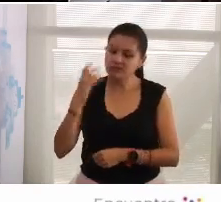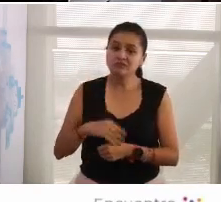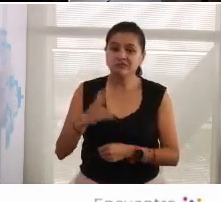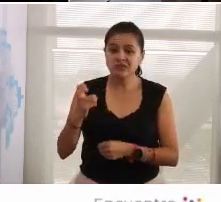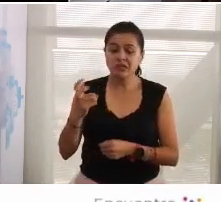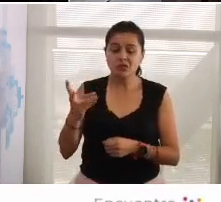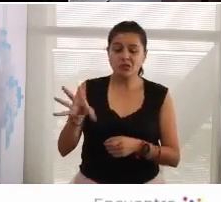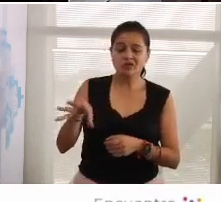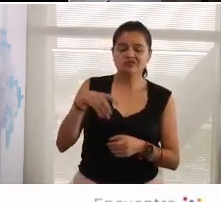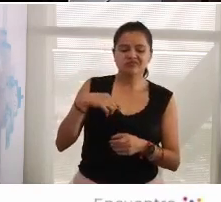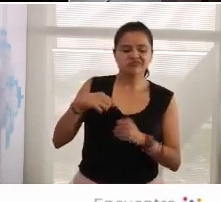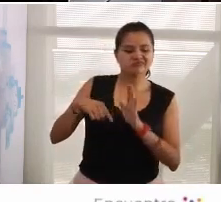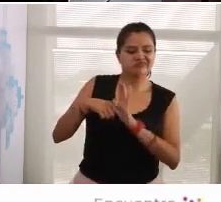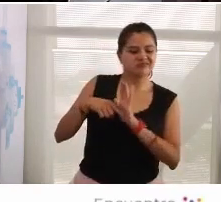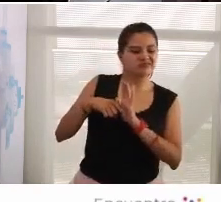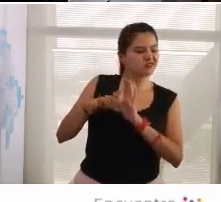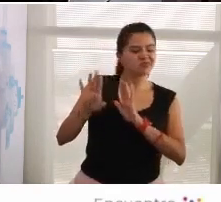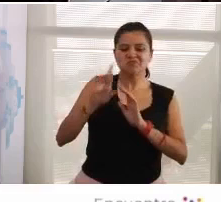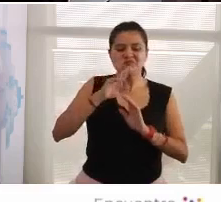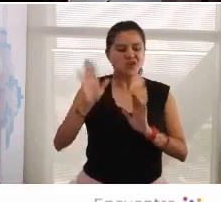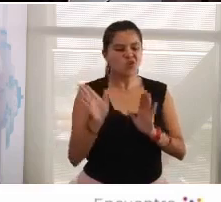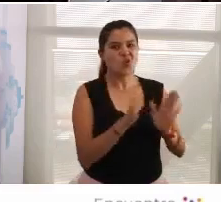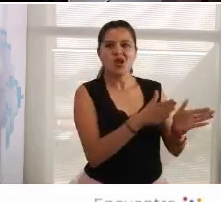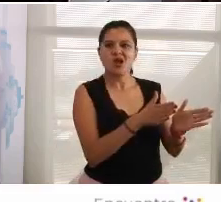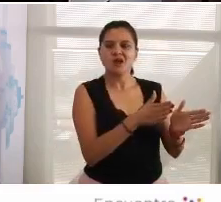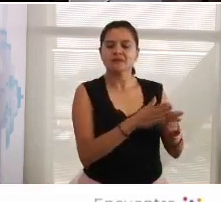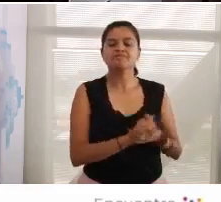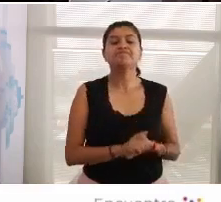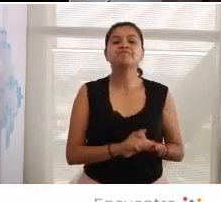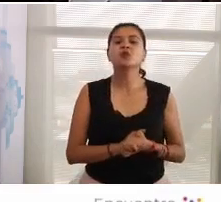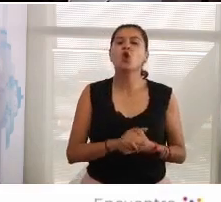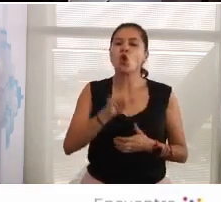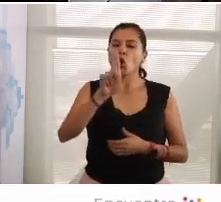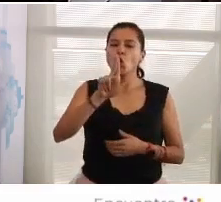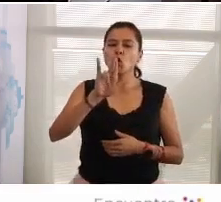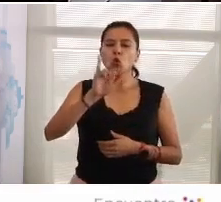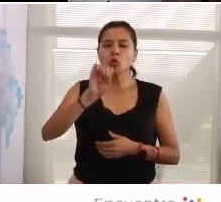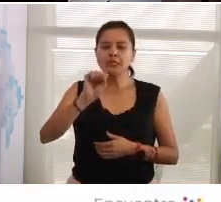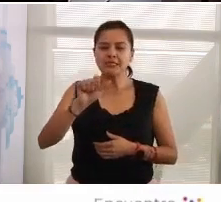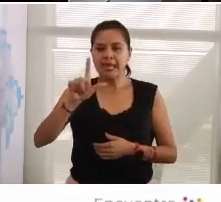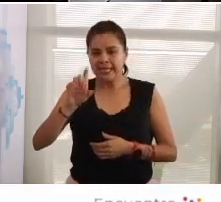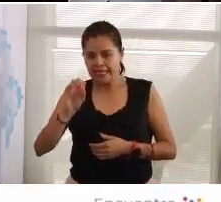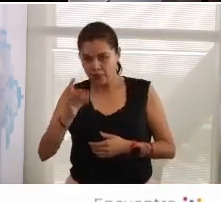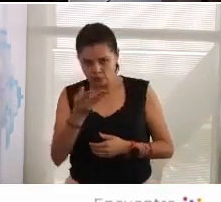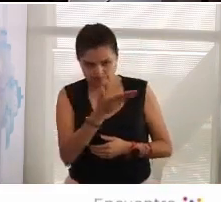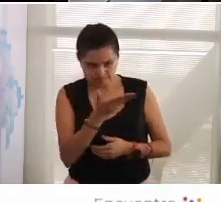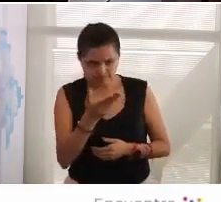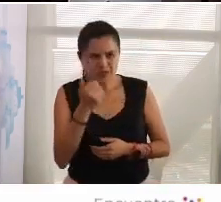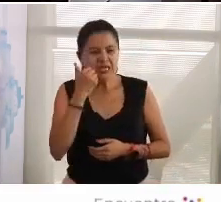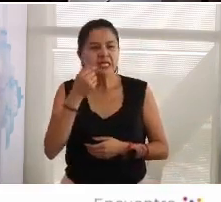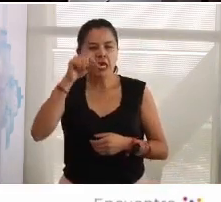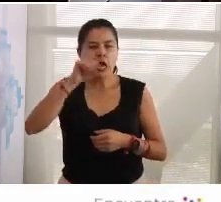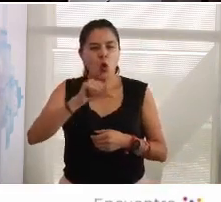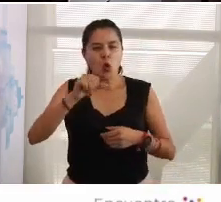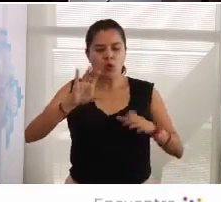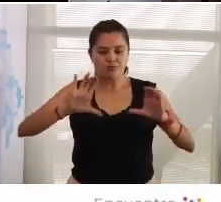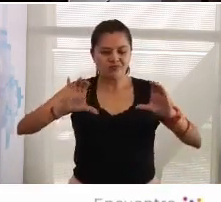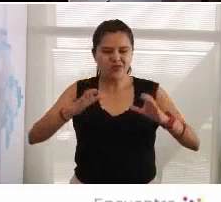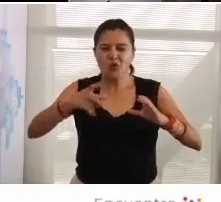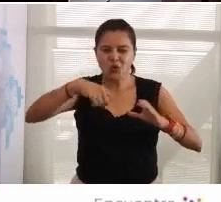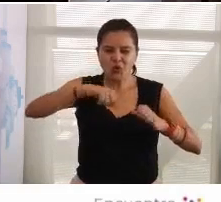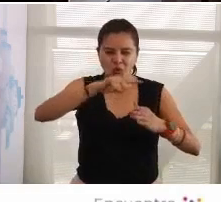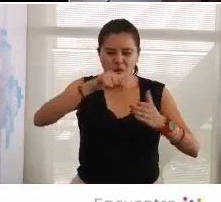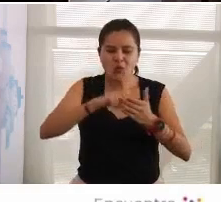con Luisa y con Leo, yo quisiera introducir aquí en el auditorio una idea